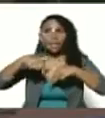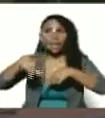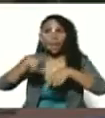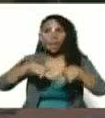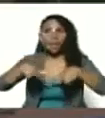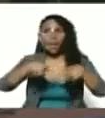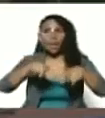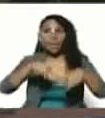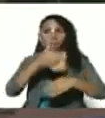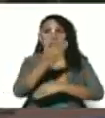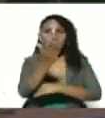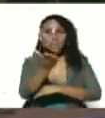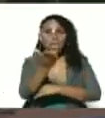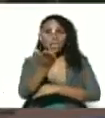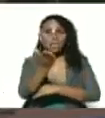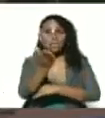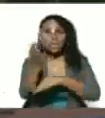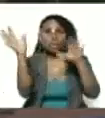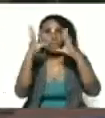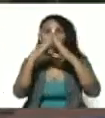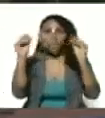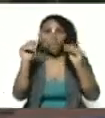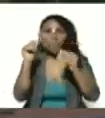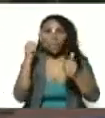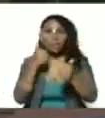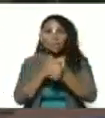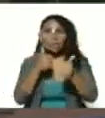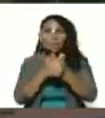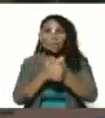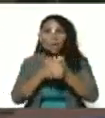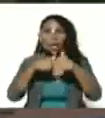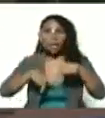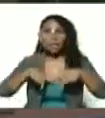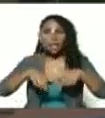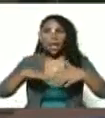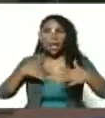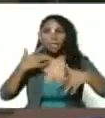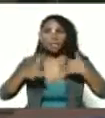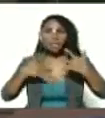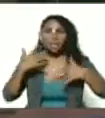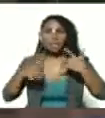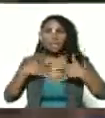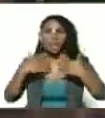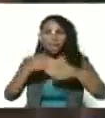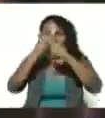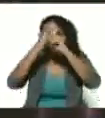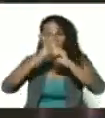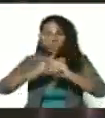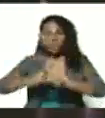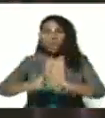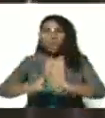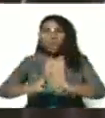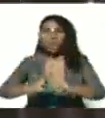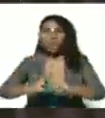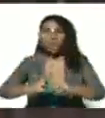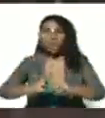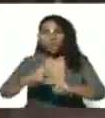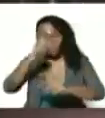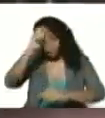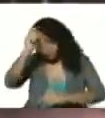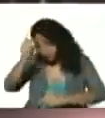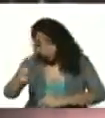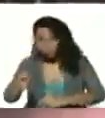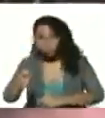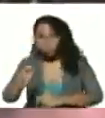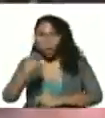para usted de parte de todos los asistentes a este acto en homenaje a Jorge Rodríguez